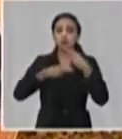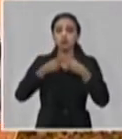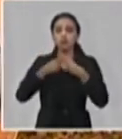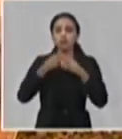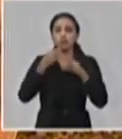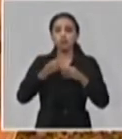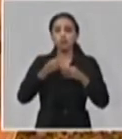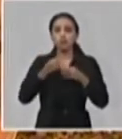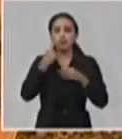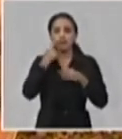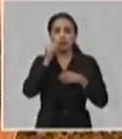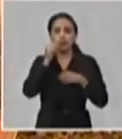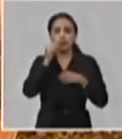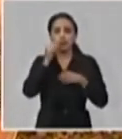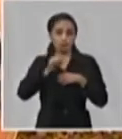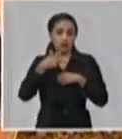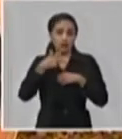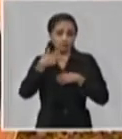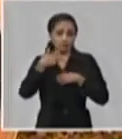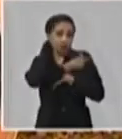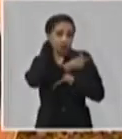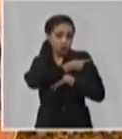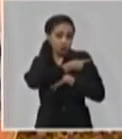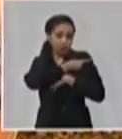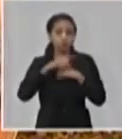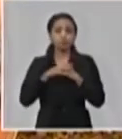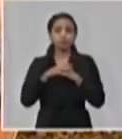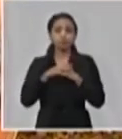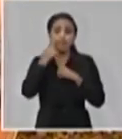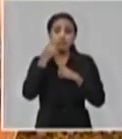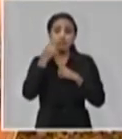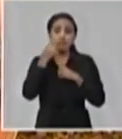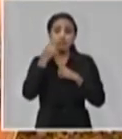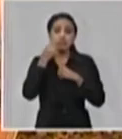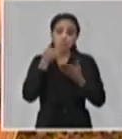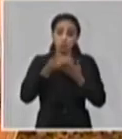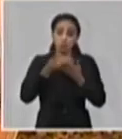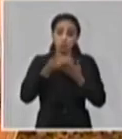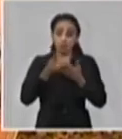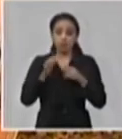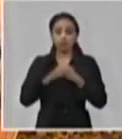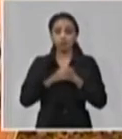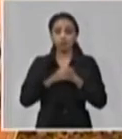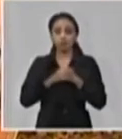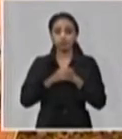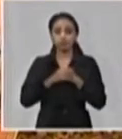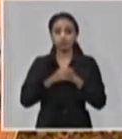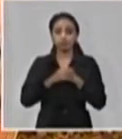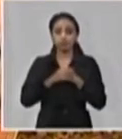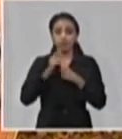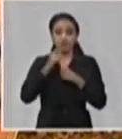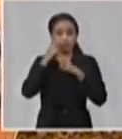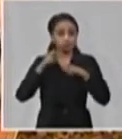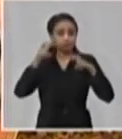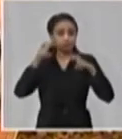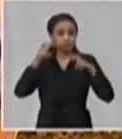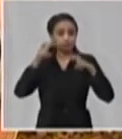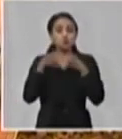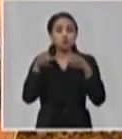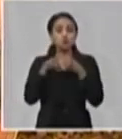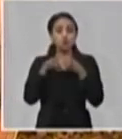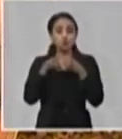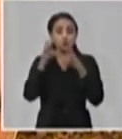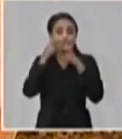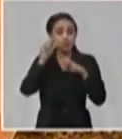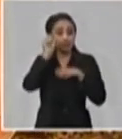concepto en un candidato vacunal, 6Gb210, por un grupo de investigadores. También